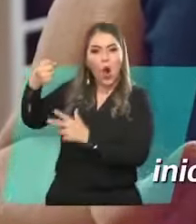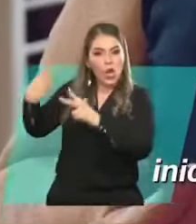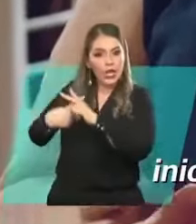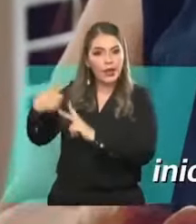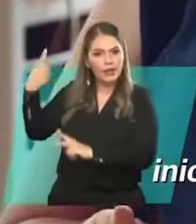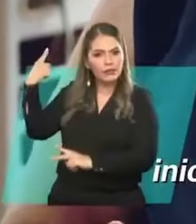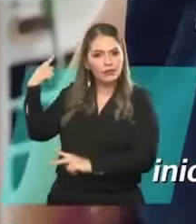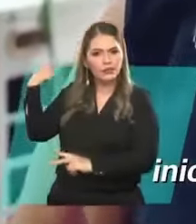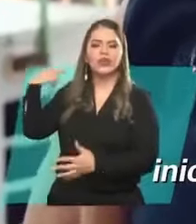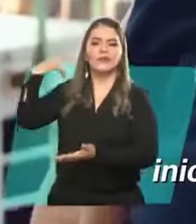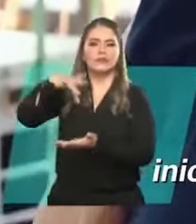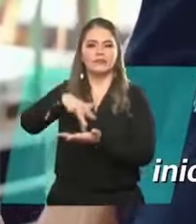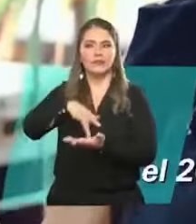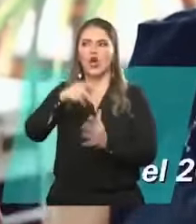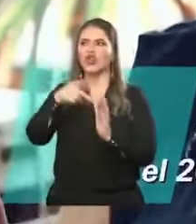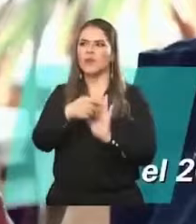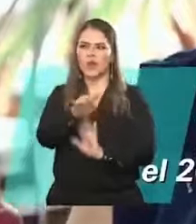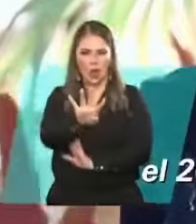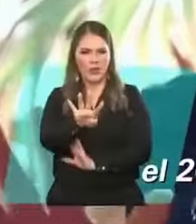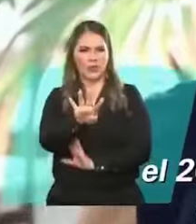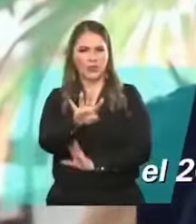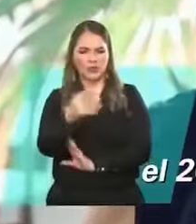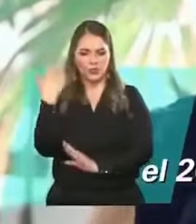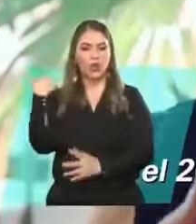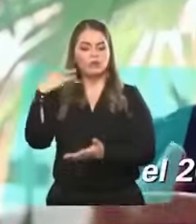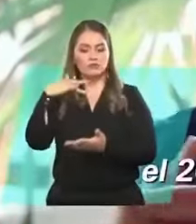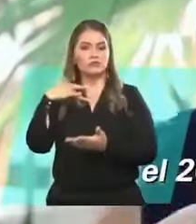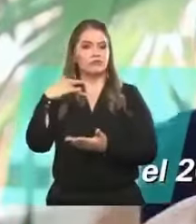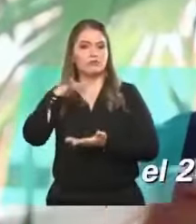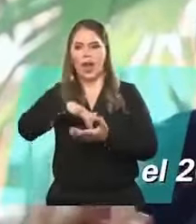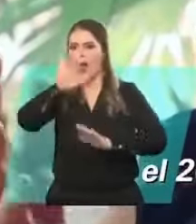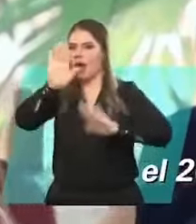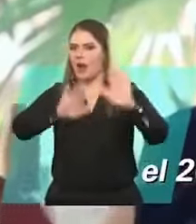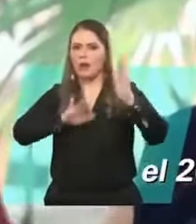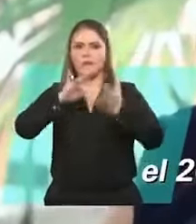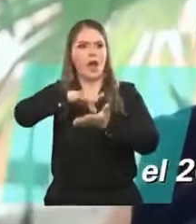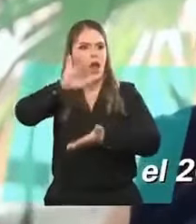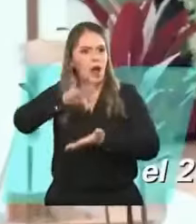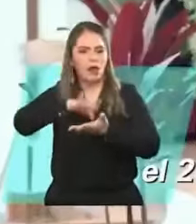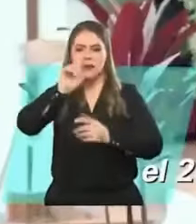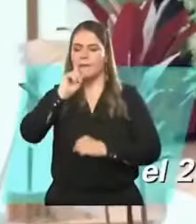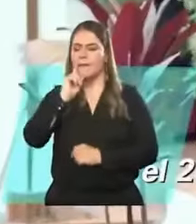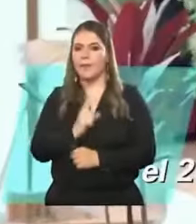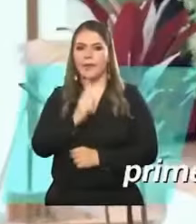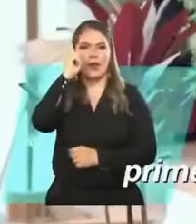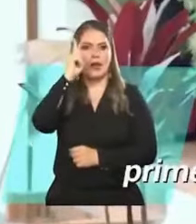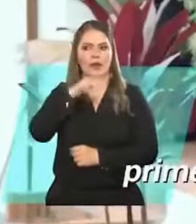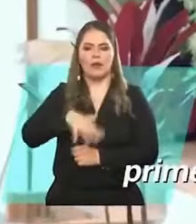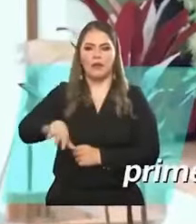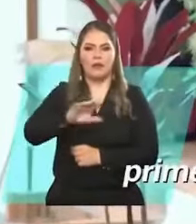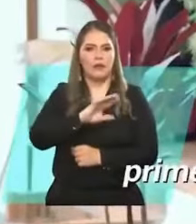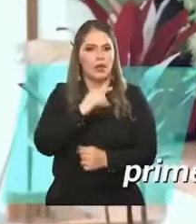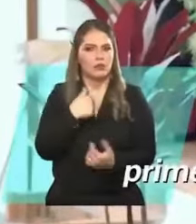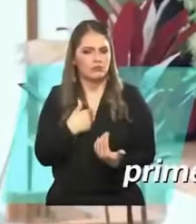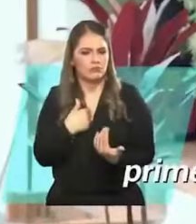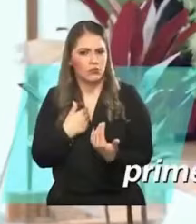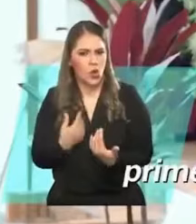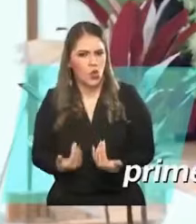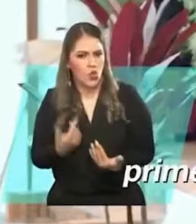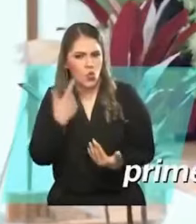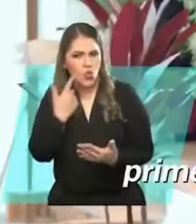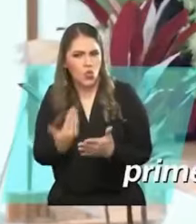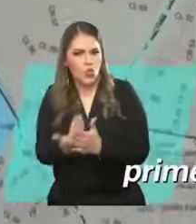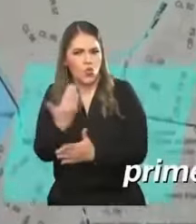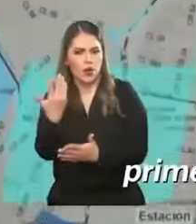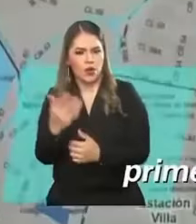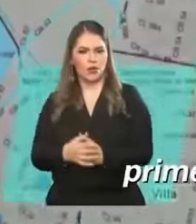presupuesto participativo en el 2004 Fue algo novedoso porque por primera vez íbamos a